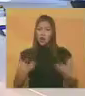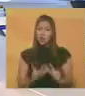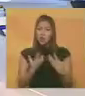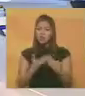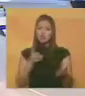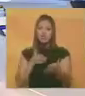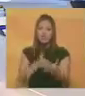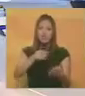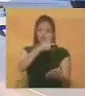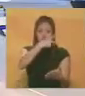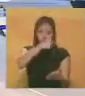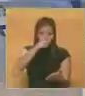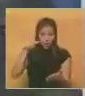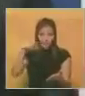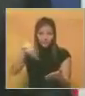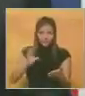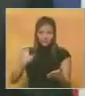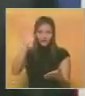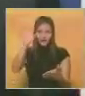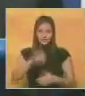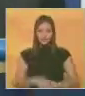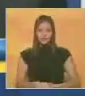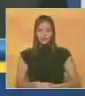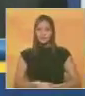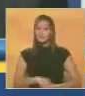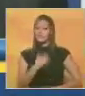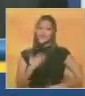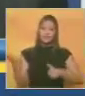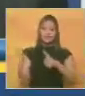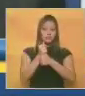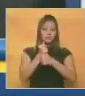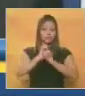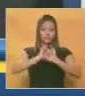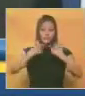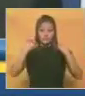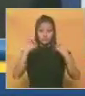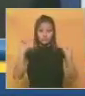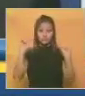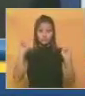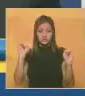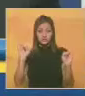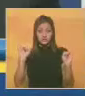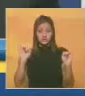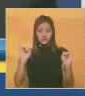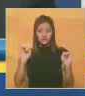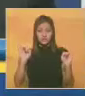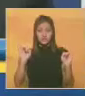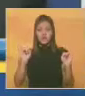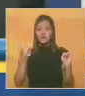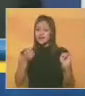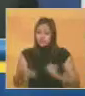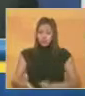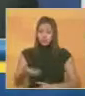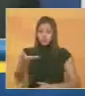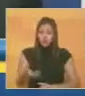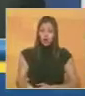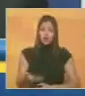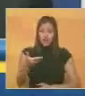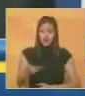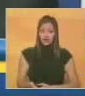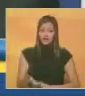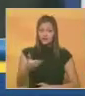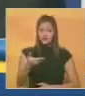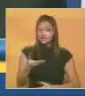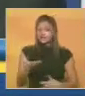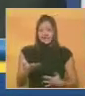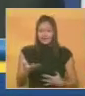contra el narcotráfico en el país. Hemos logrado un importante y